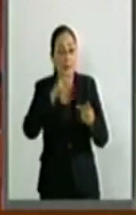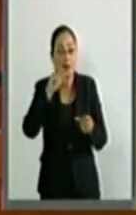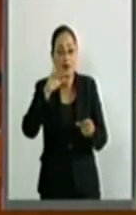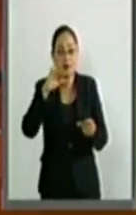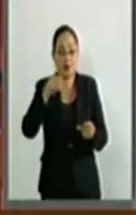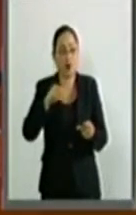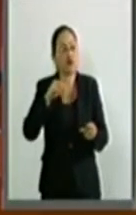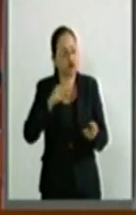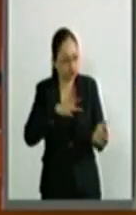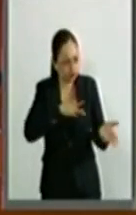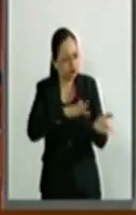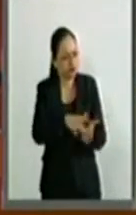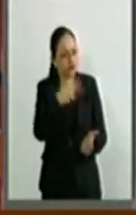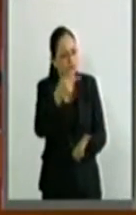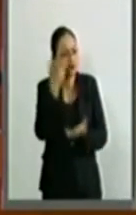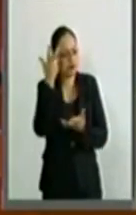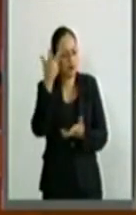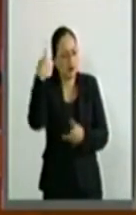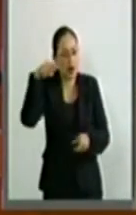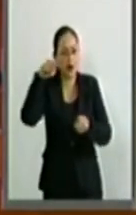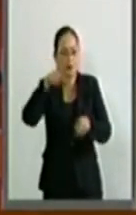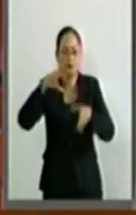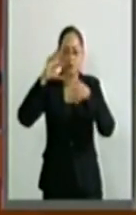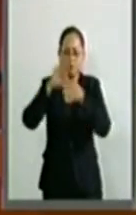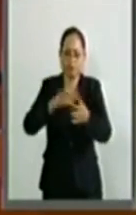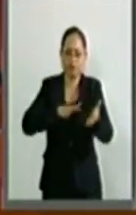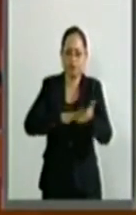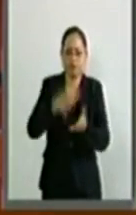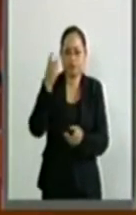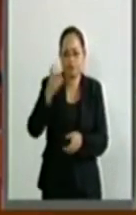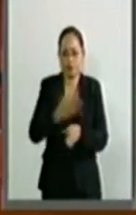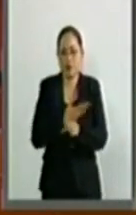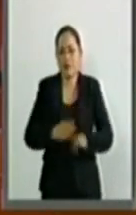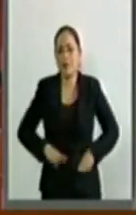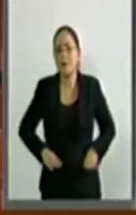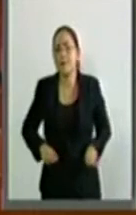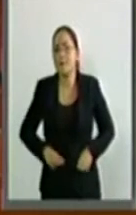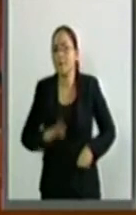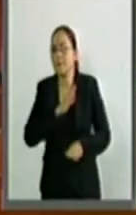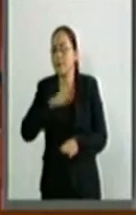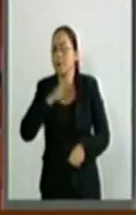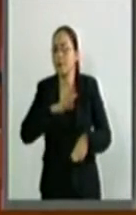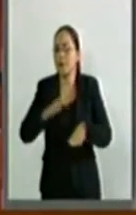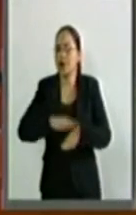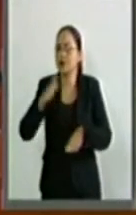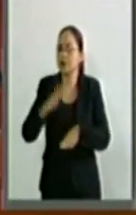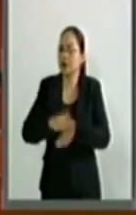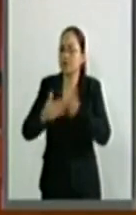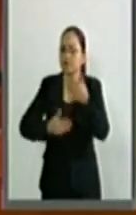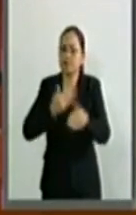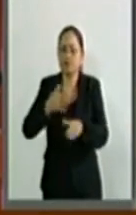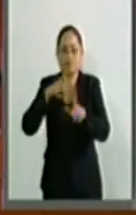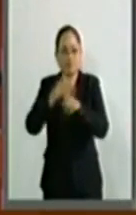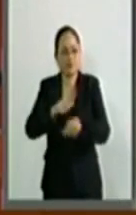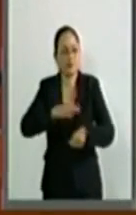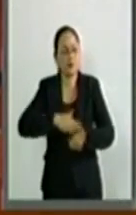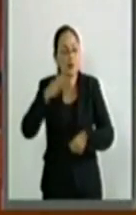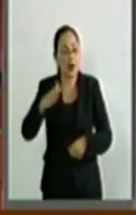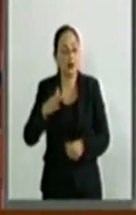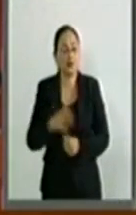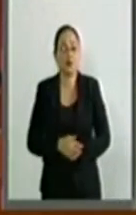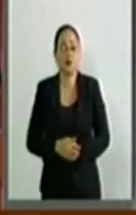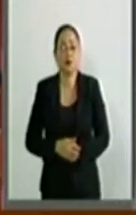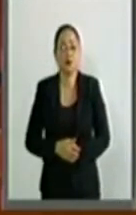deseo de coadyuvar a que estos beneficios se multipliquen. Se multipliquen